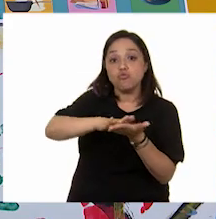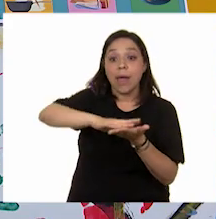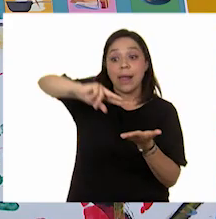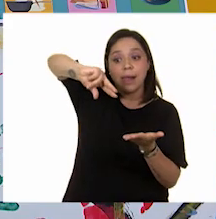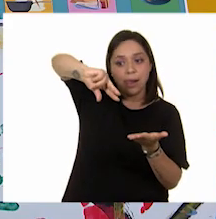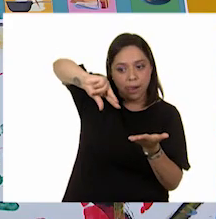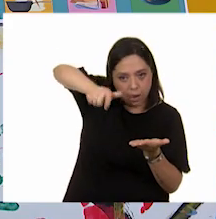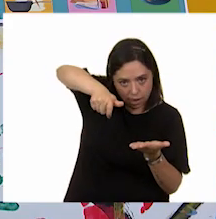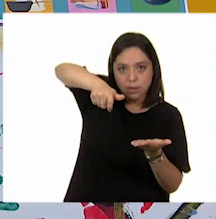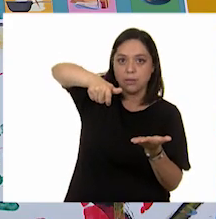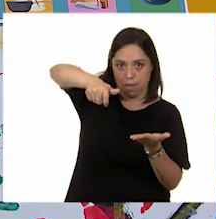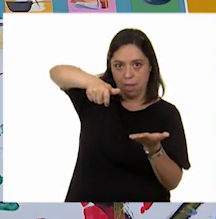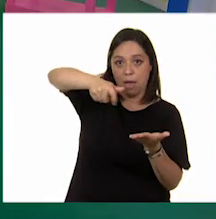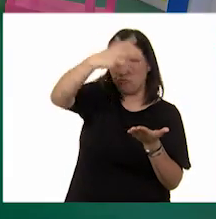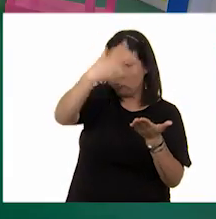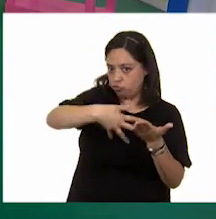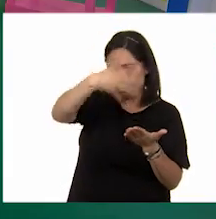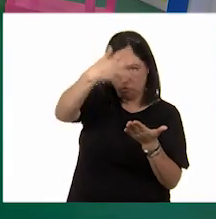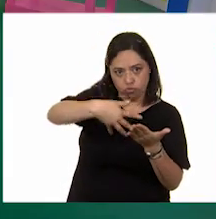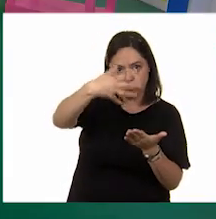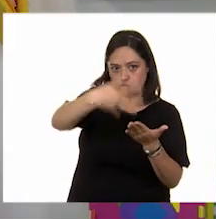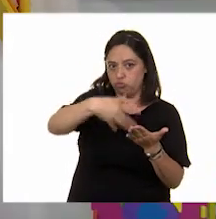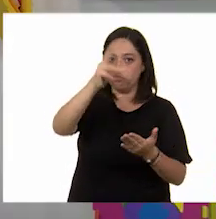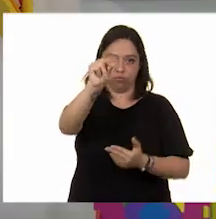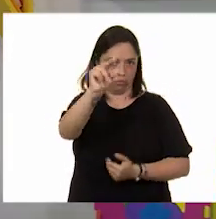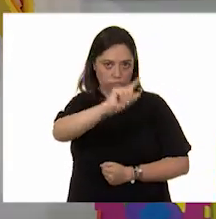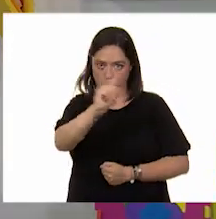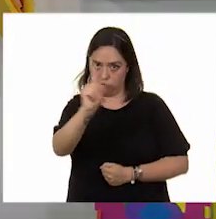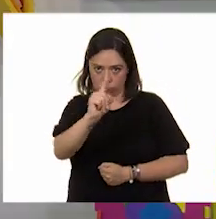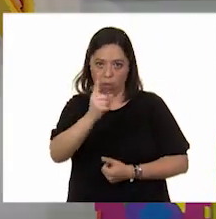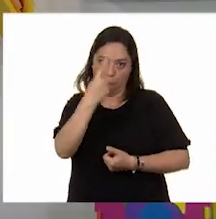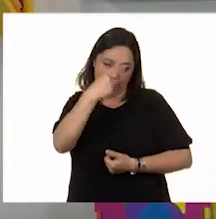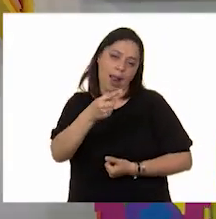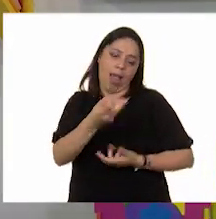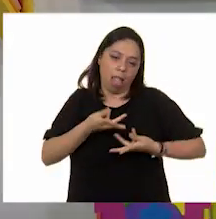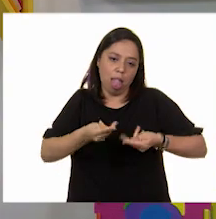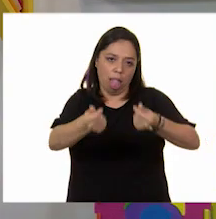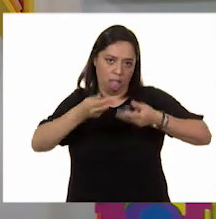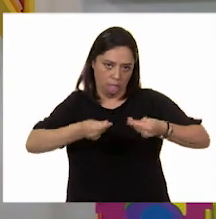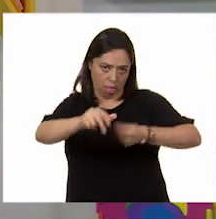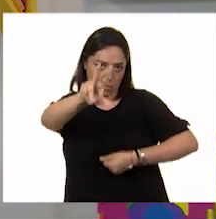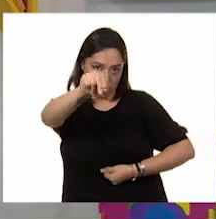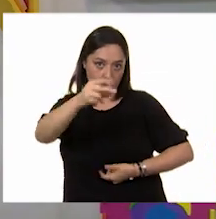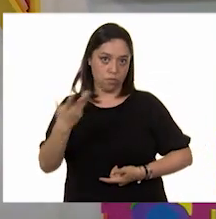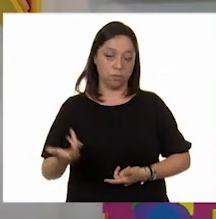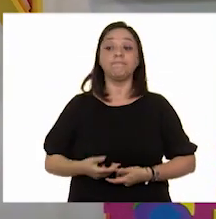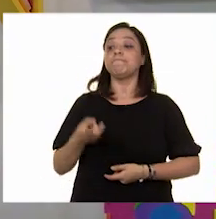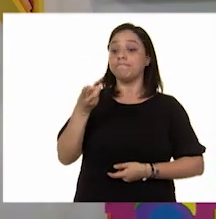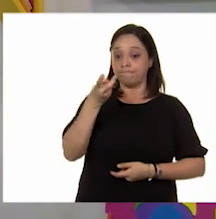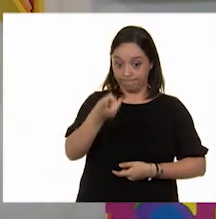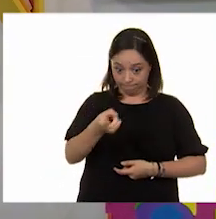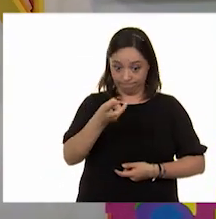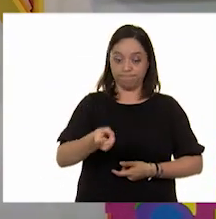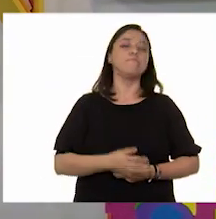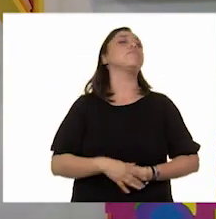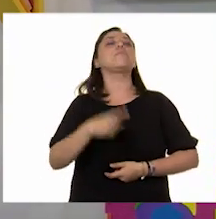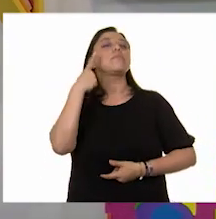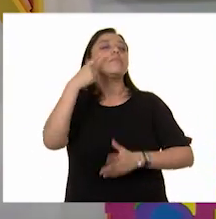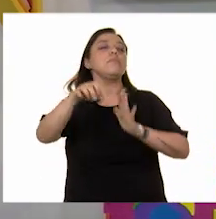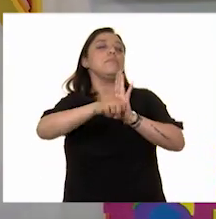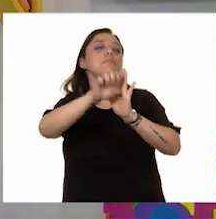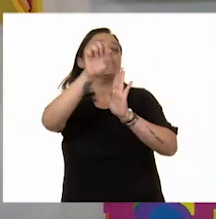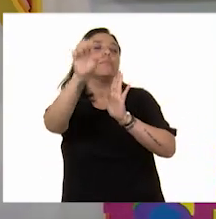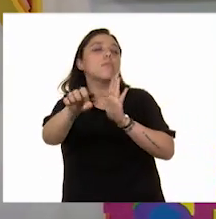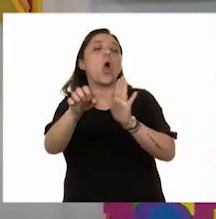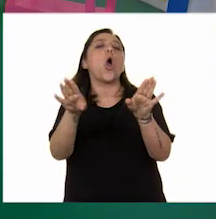gasta mucho menos agua. Efectivamente, Panchito. Y aquí van algunas opciones para ahorrar más agua.